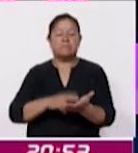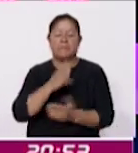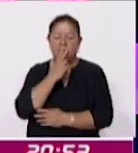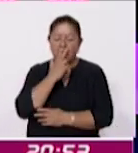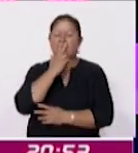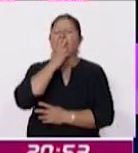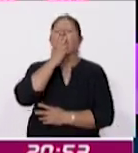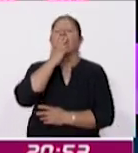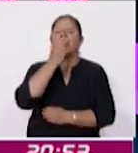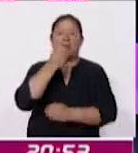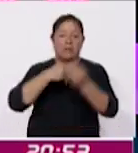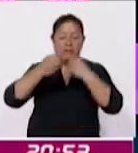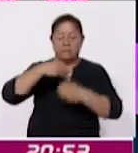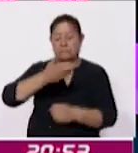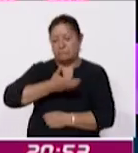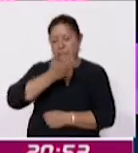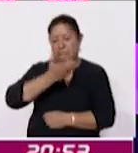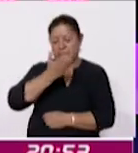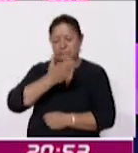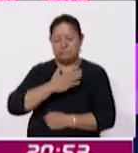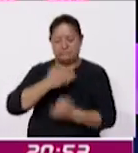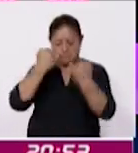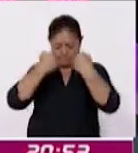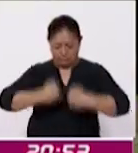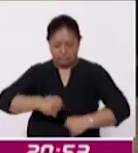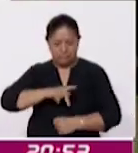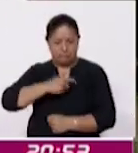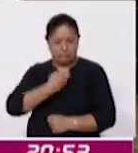tradiciones las costumbres que nos dan identidad